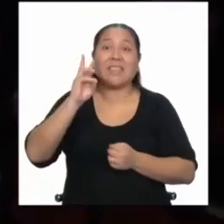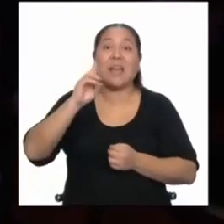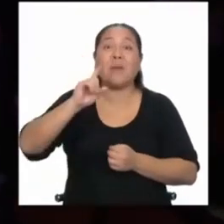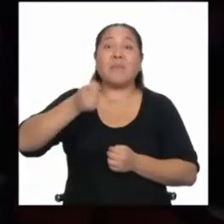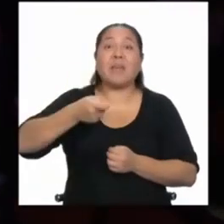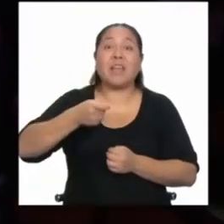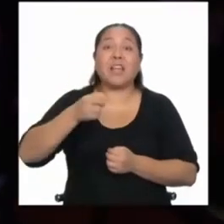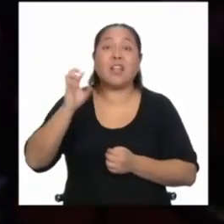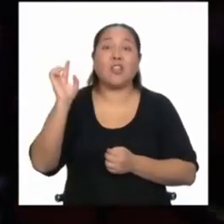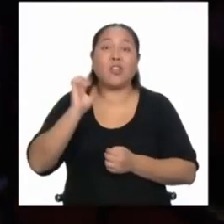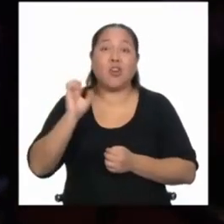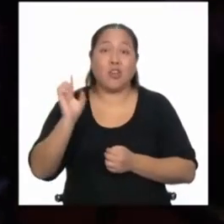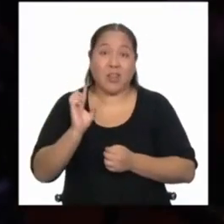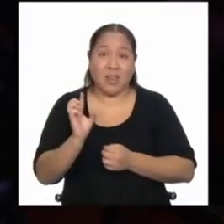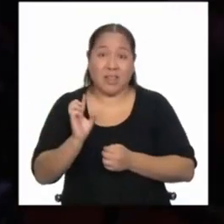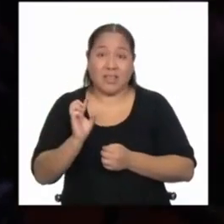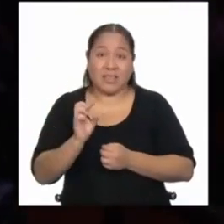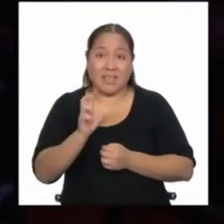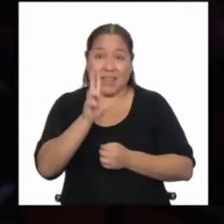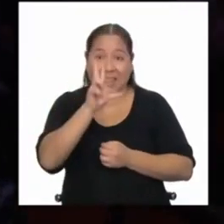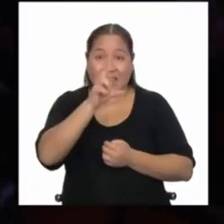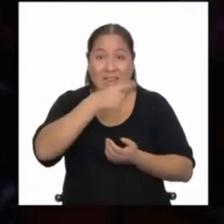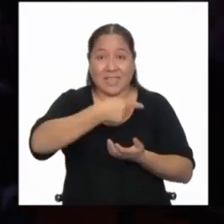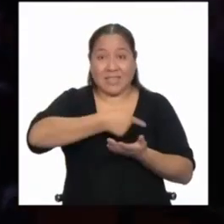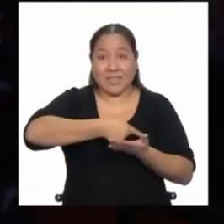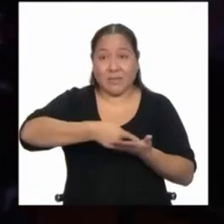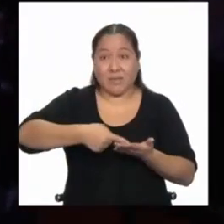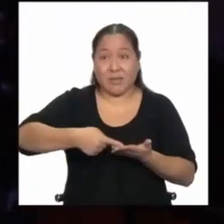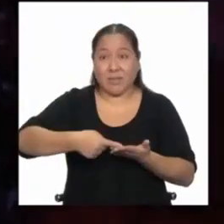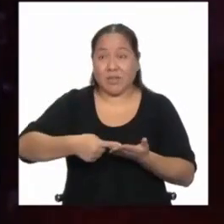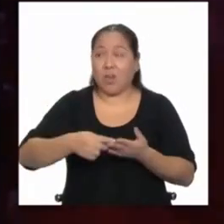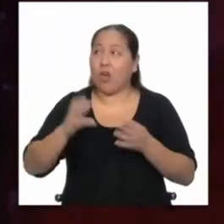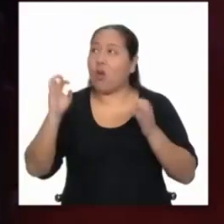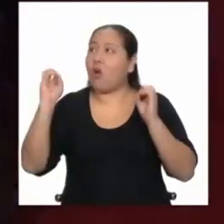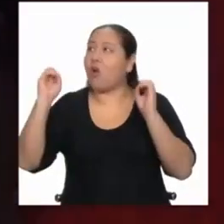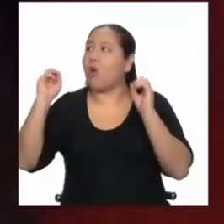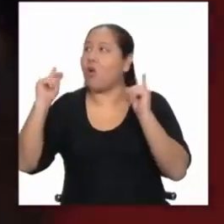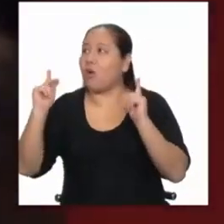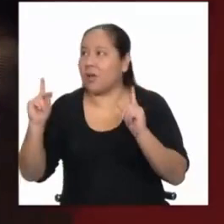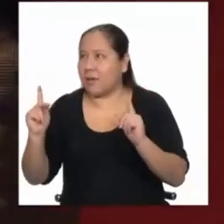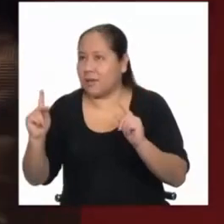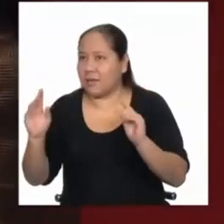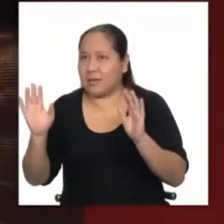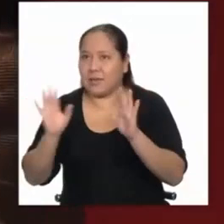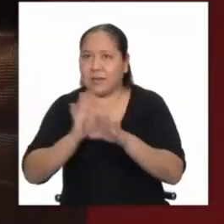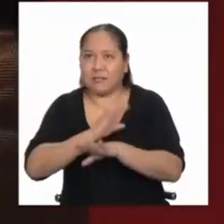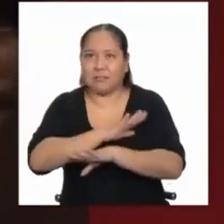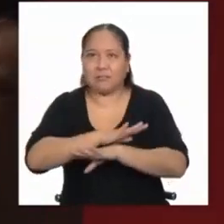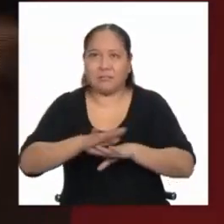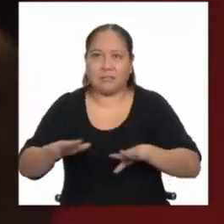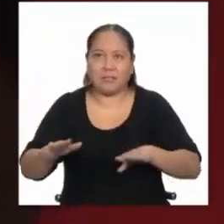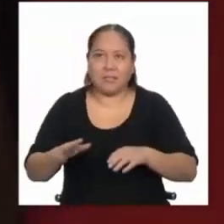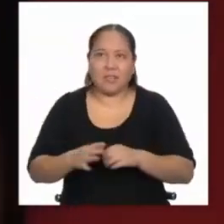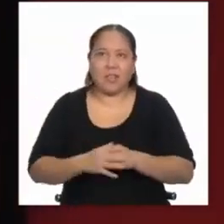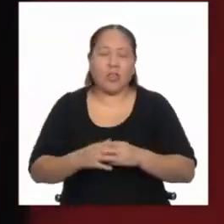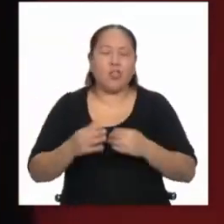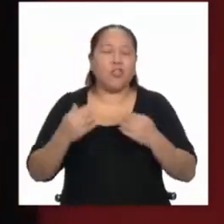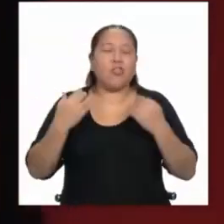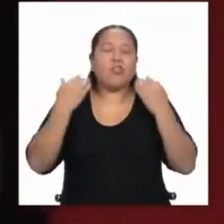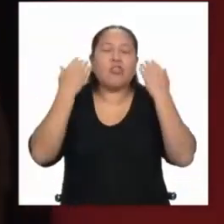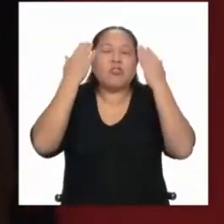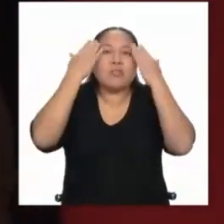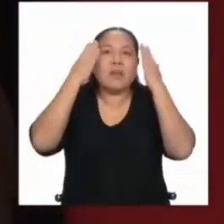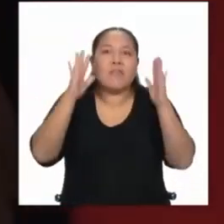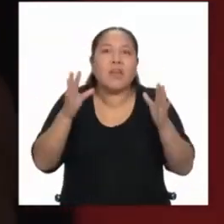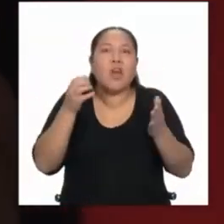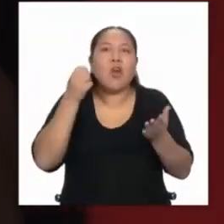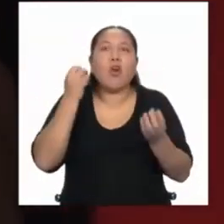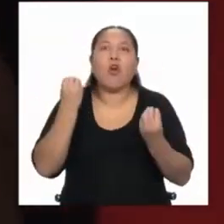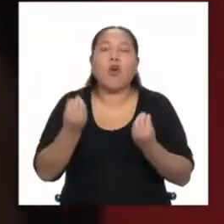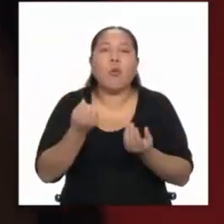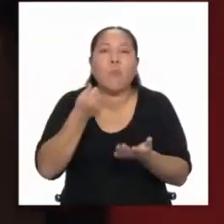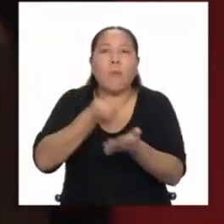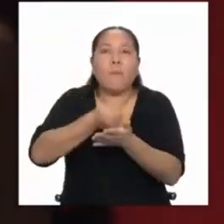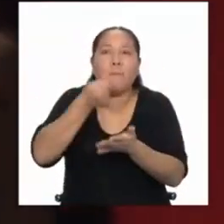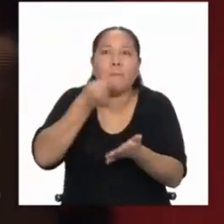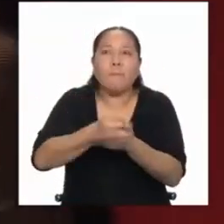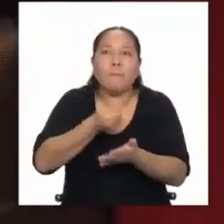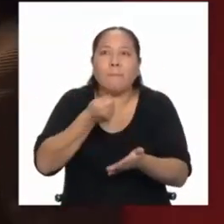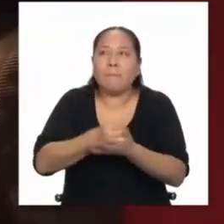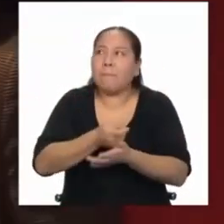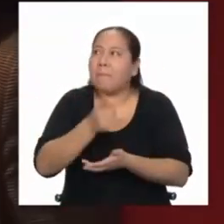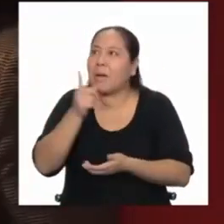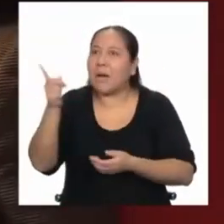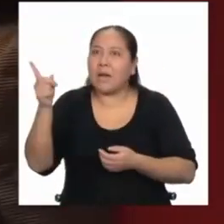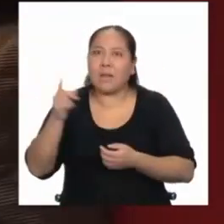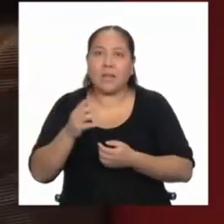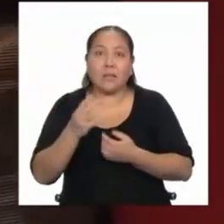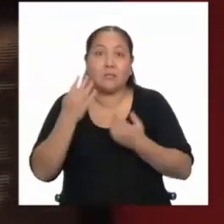por tres semanas. Ok. Y yo le dije, cerrado el trato. En ese momento no tenía absolutamente cómo pagar a este señor. Ni